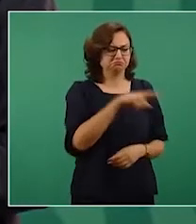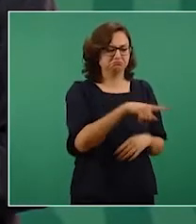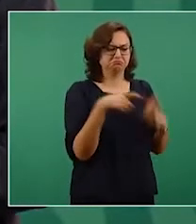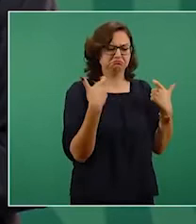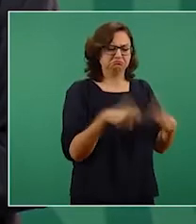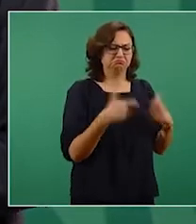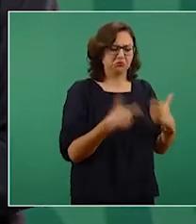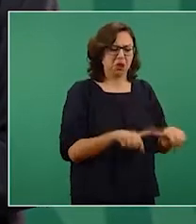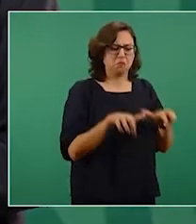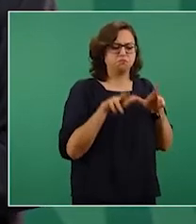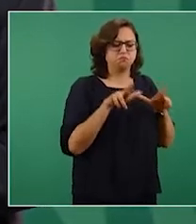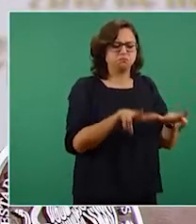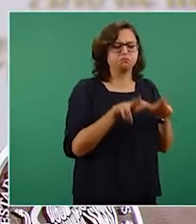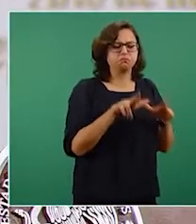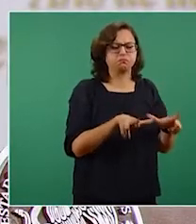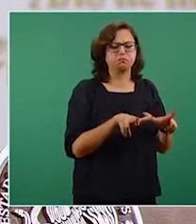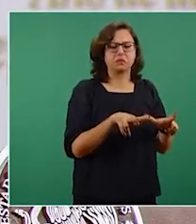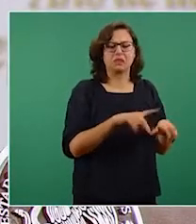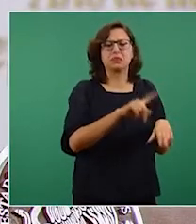o permeable.